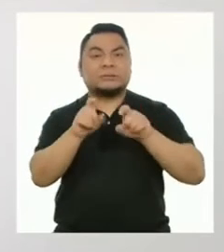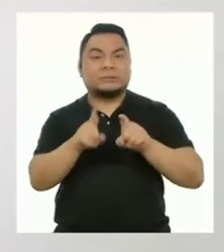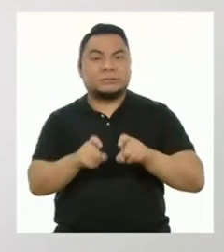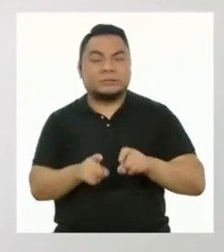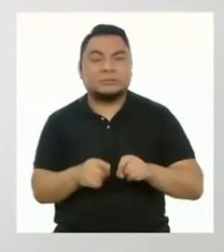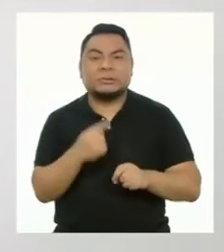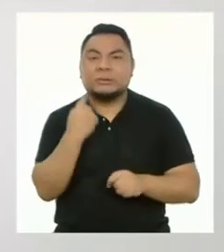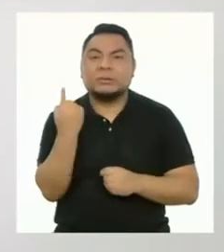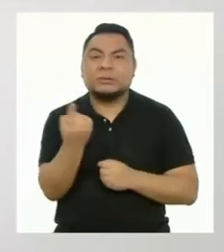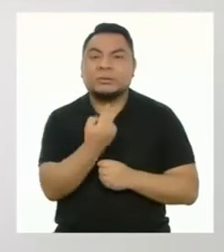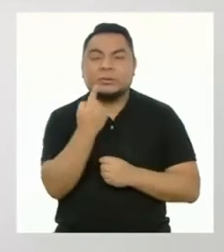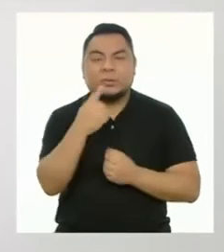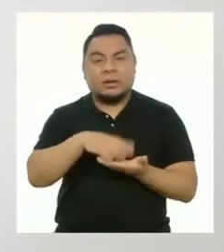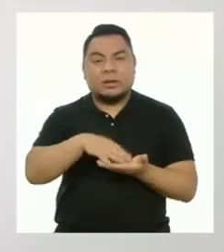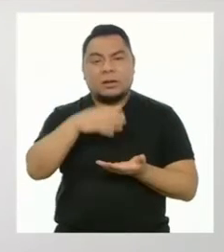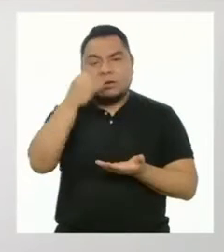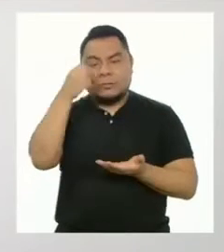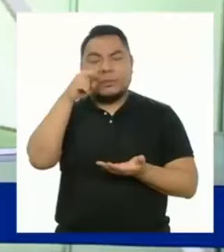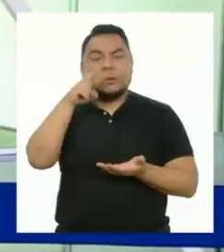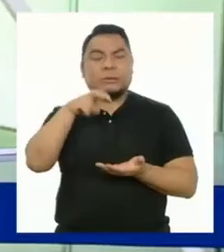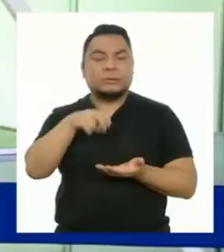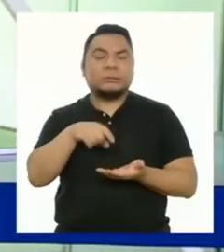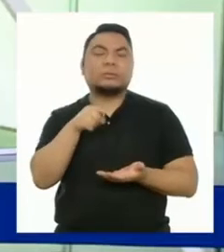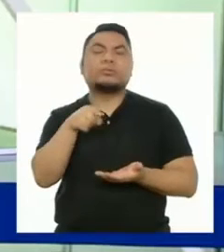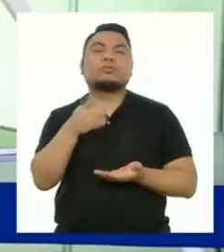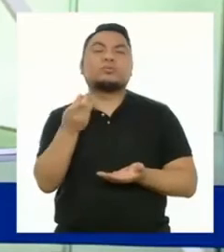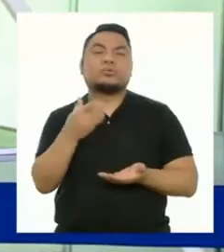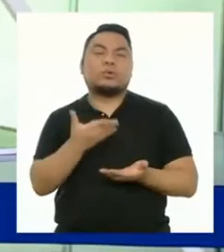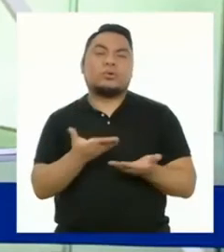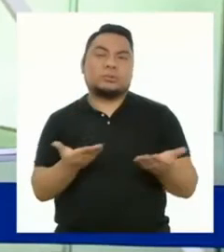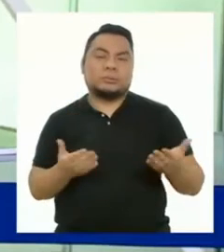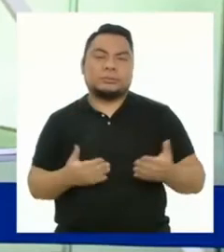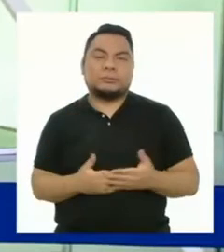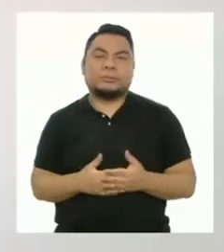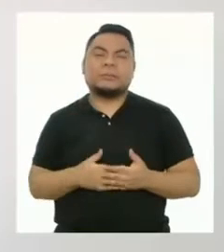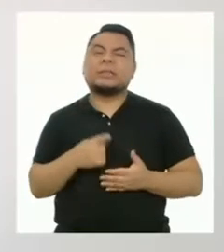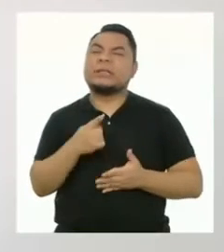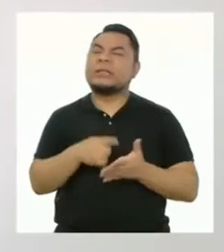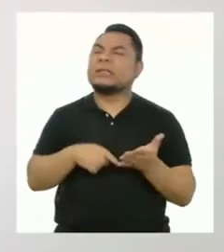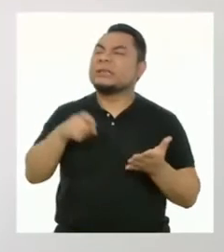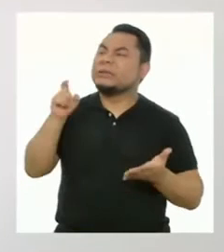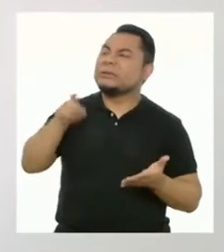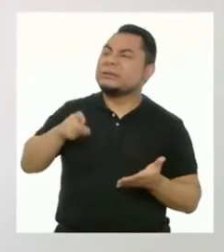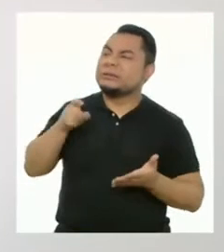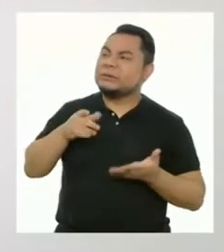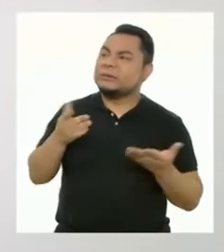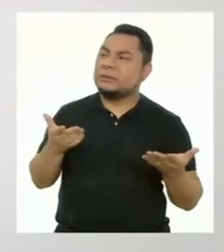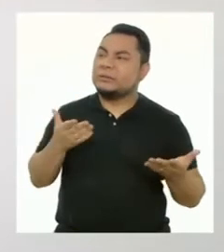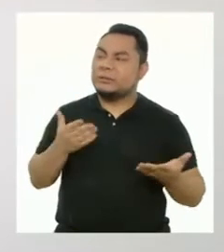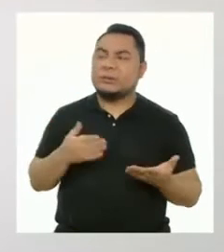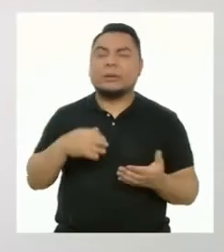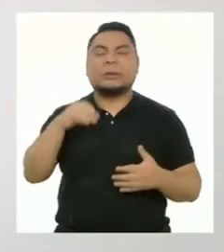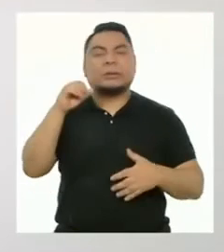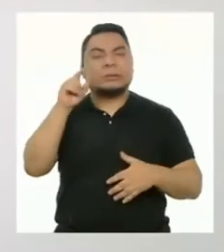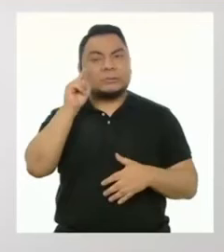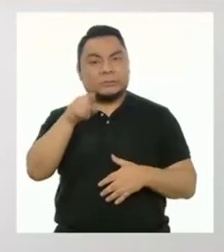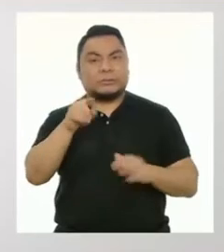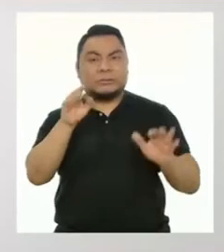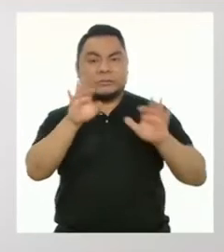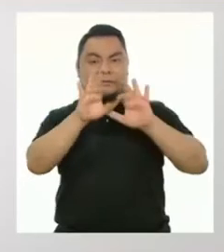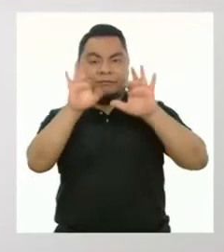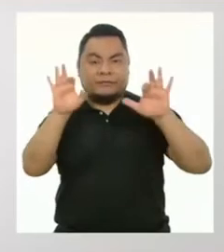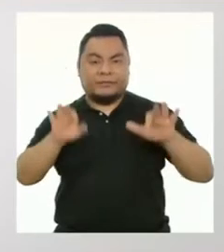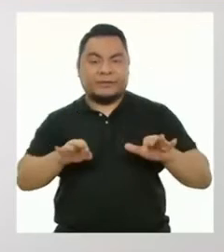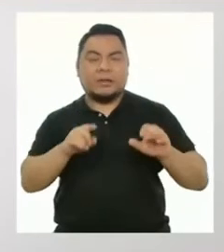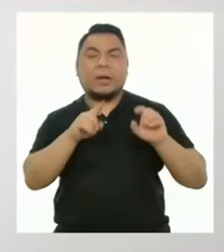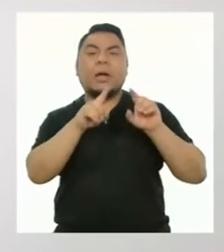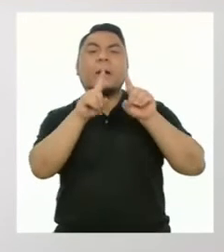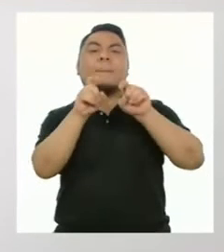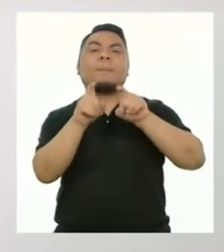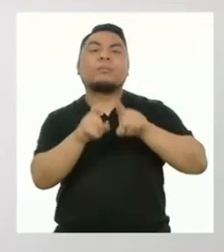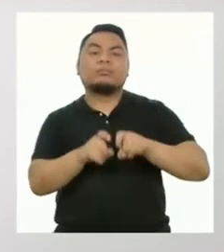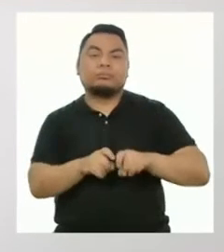contienen los criterios para revisar sus productos. ¿Qué necesitamos para empezar? Es preferible tener la ficha de evaluación antes de elaborar los